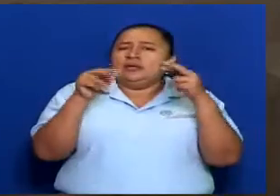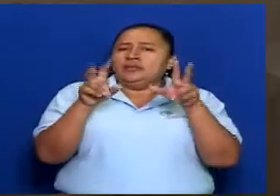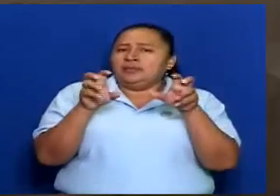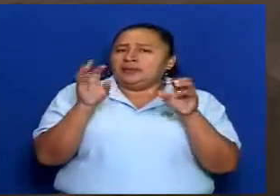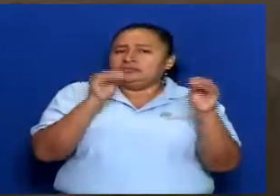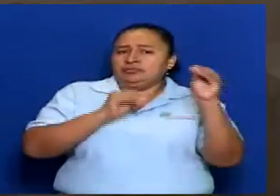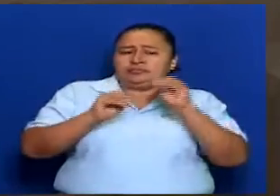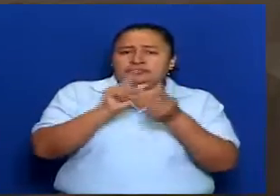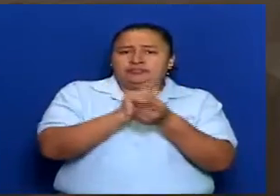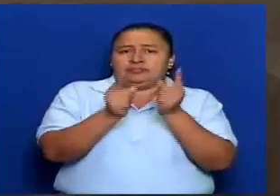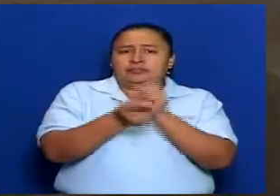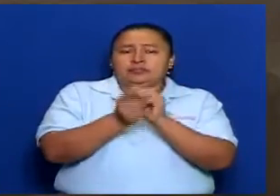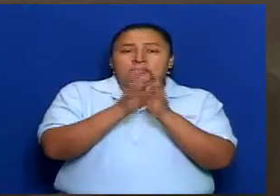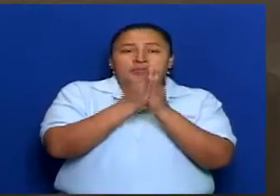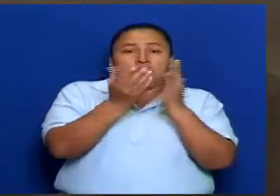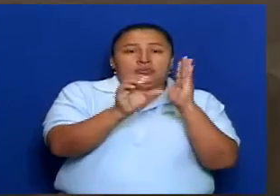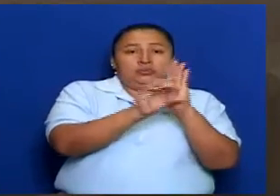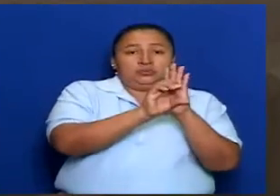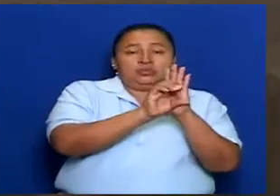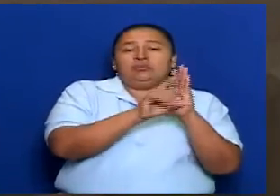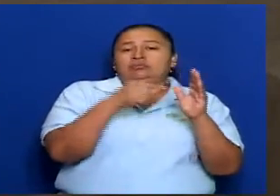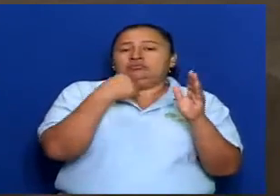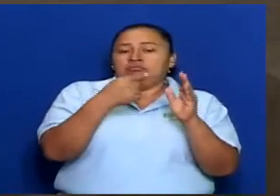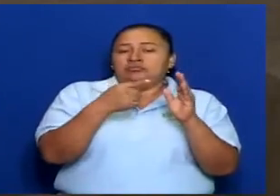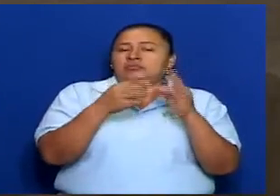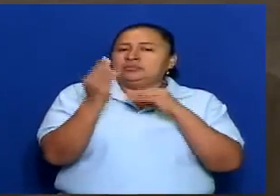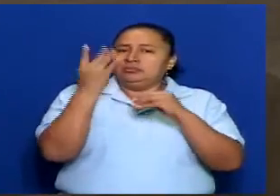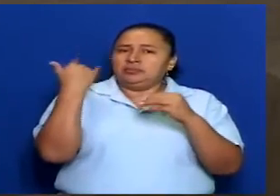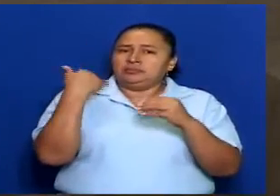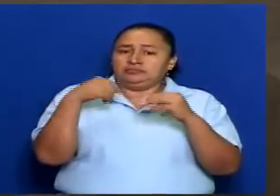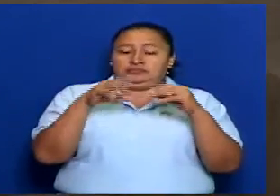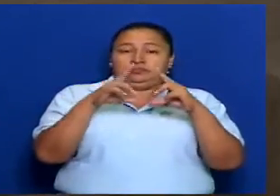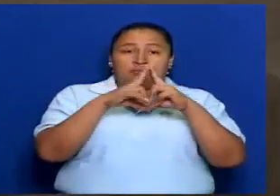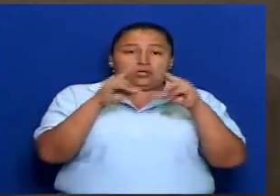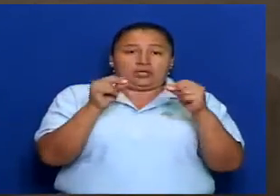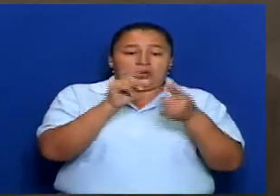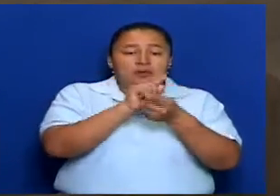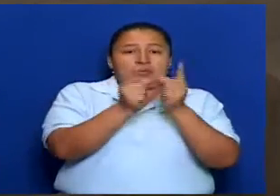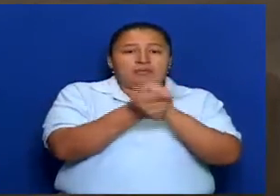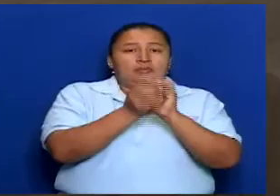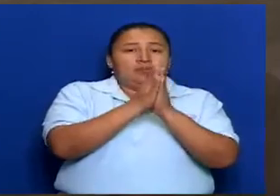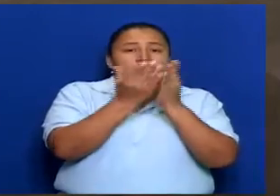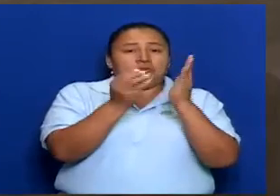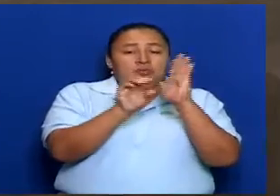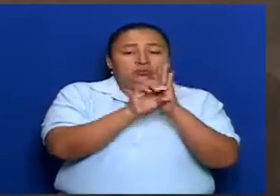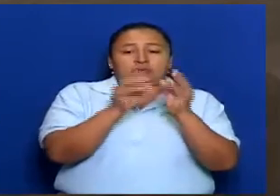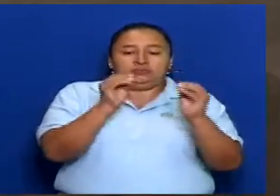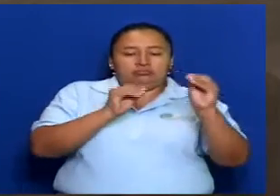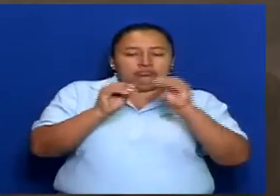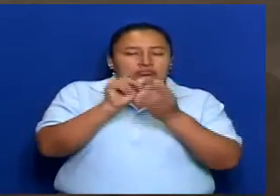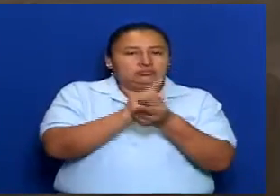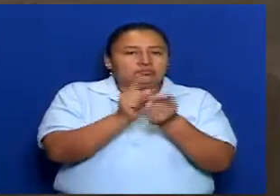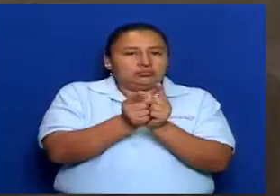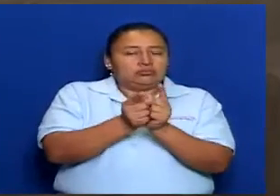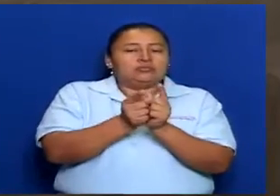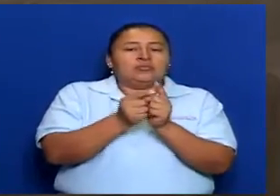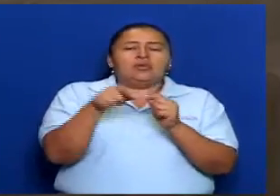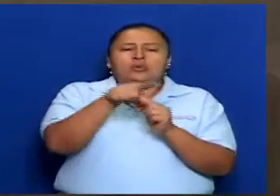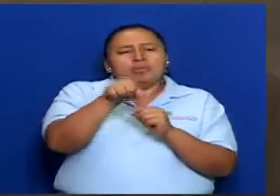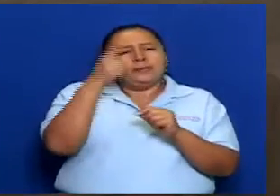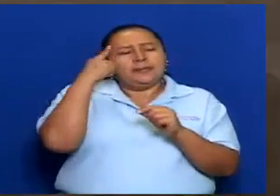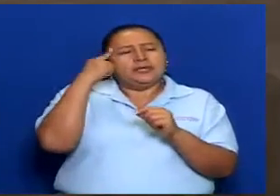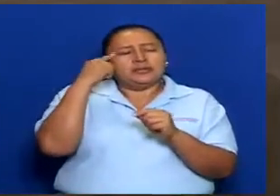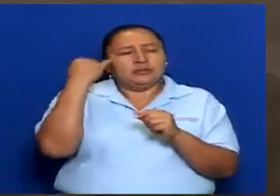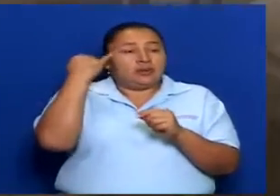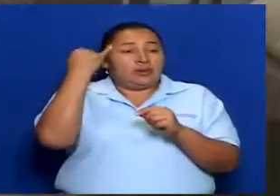también a la constitución de la República de Nicaragua, ¿consideran ustedes que una iniciativa